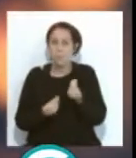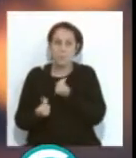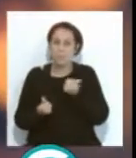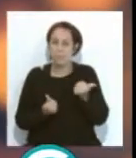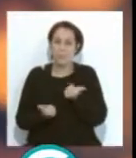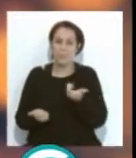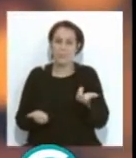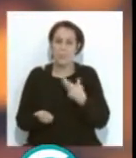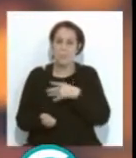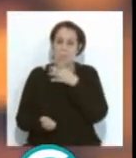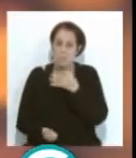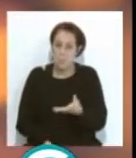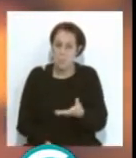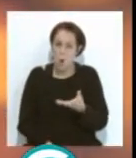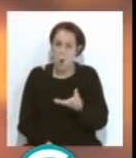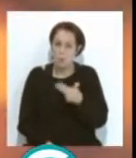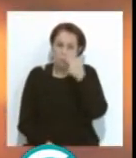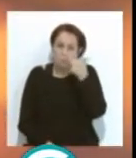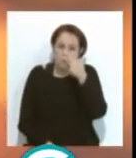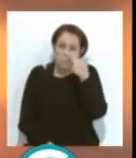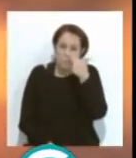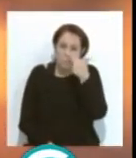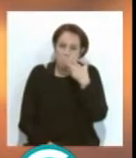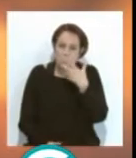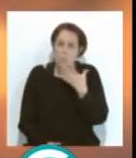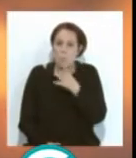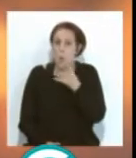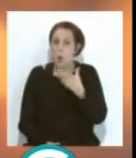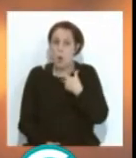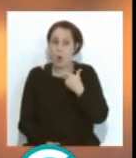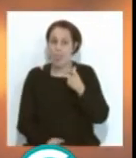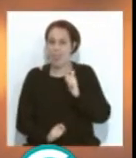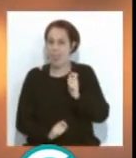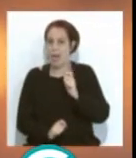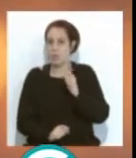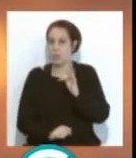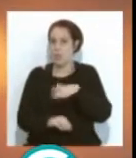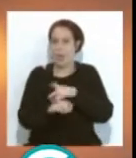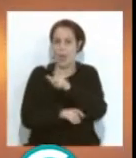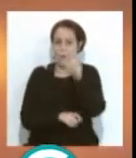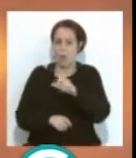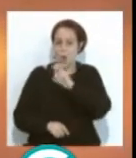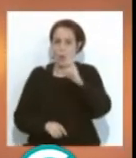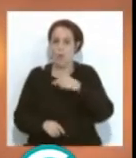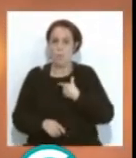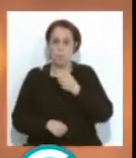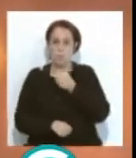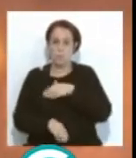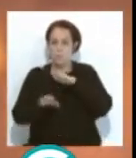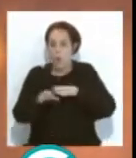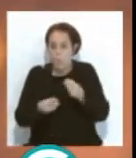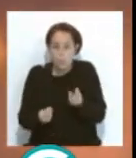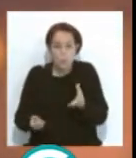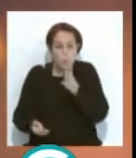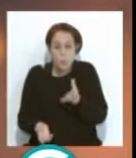hecho de, y por qué hay tanto interés por privilegiar a alguien, porque es muy fan de quien sea, no sé, a mí